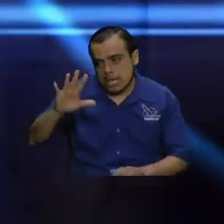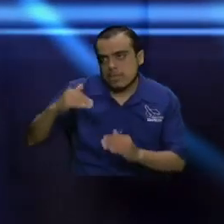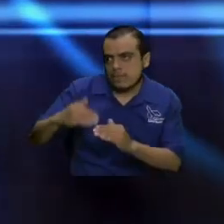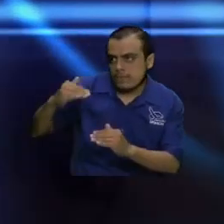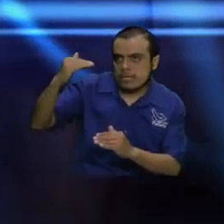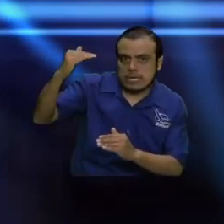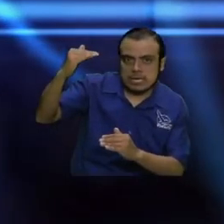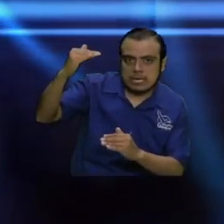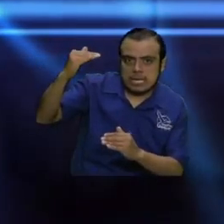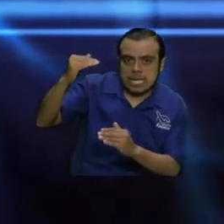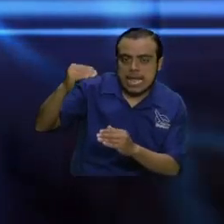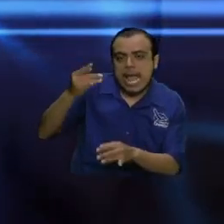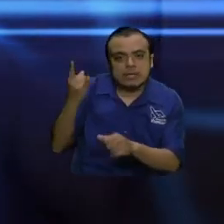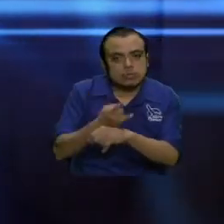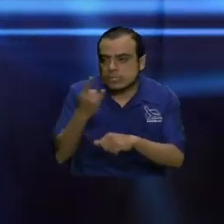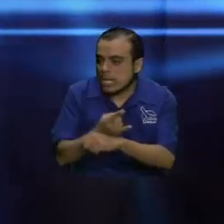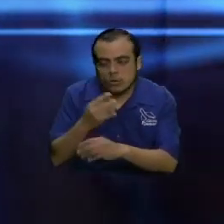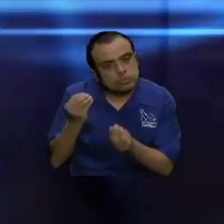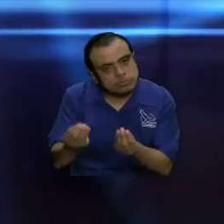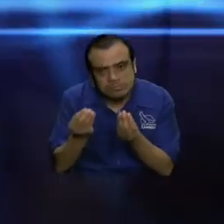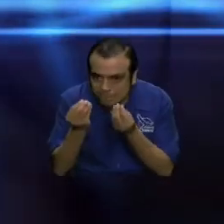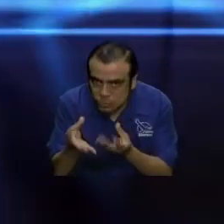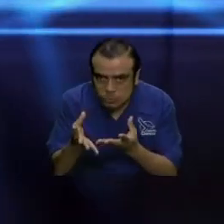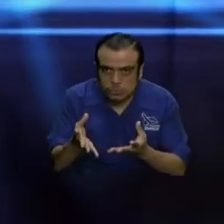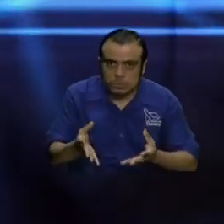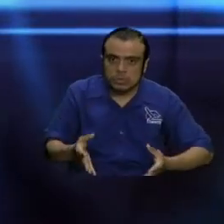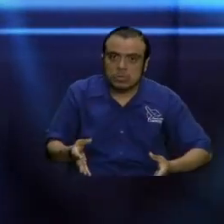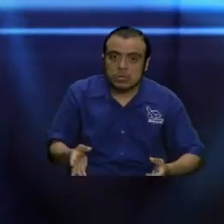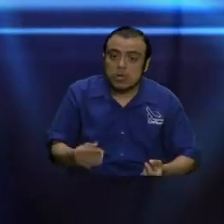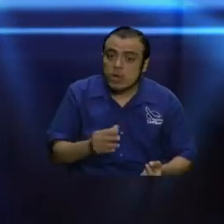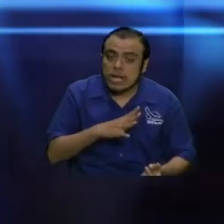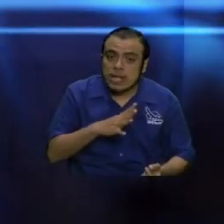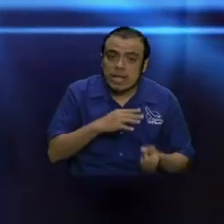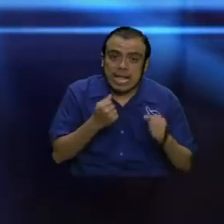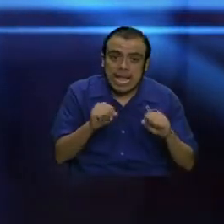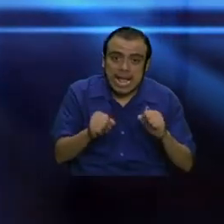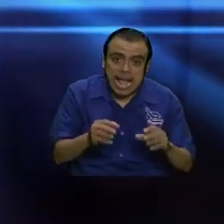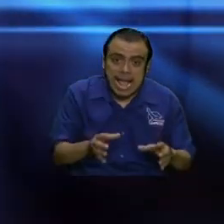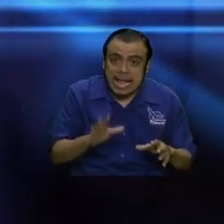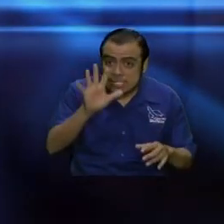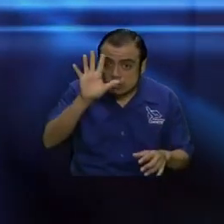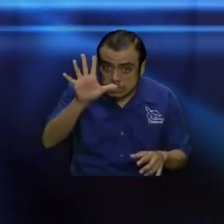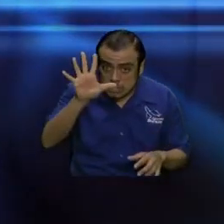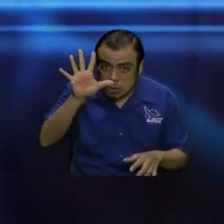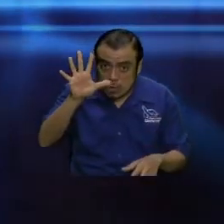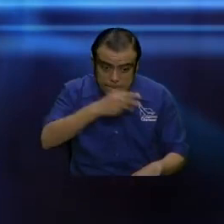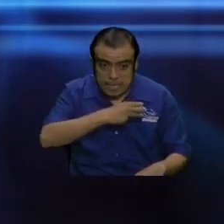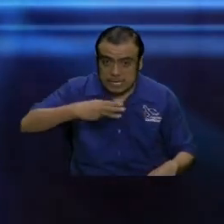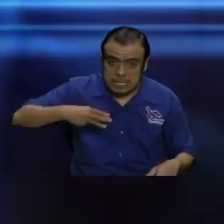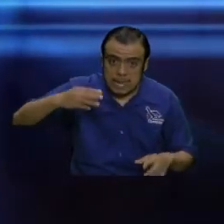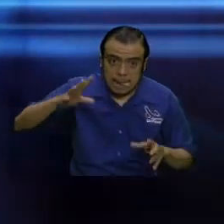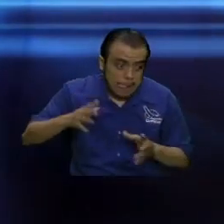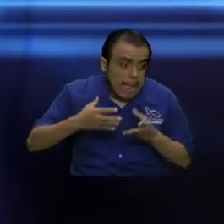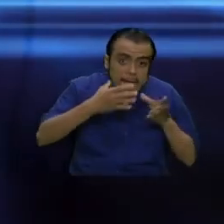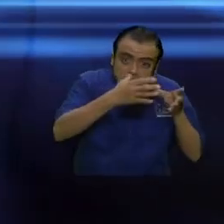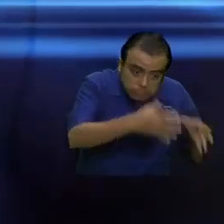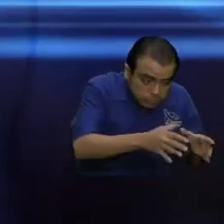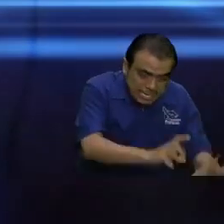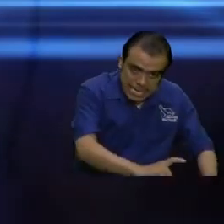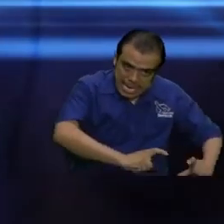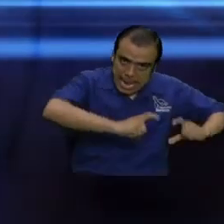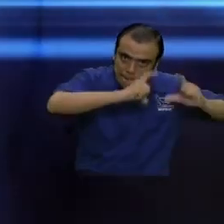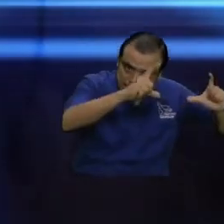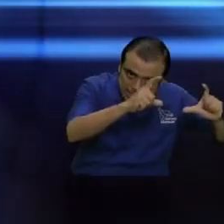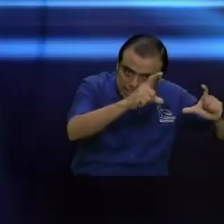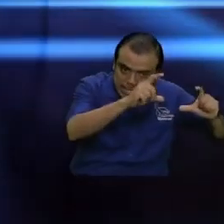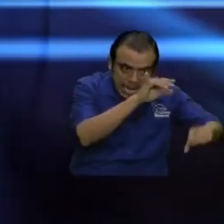subutilizando. Lo que tenemos que hacer es poner a estos cinco a que equipen a los santos